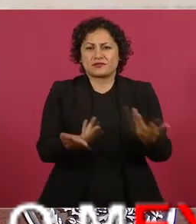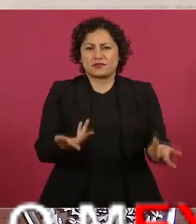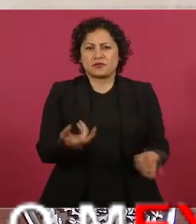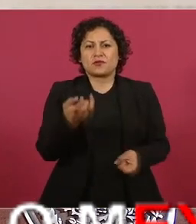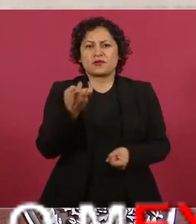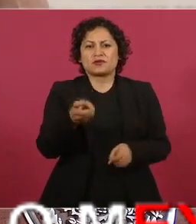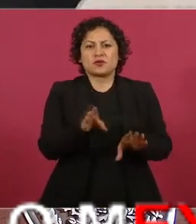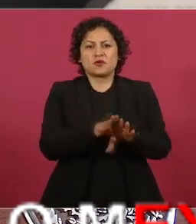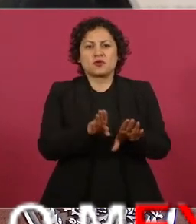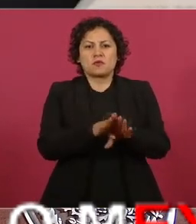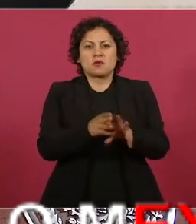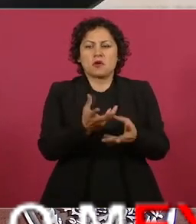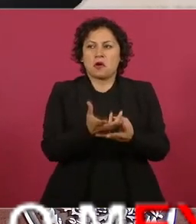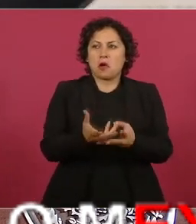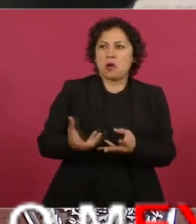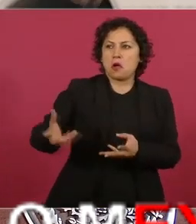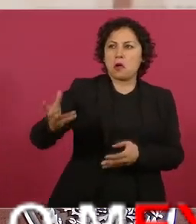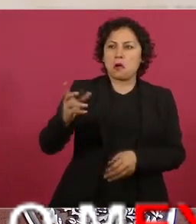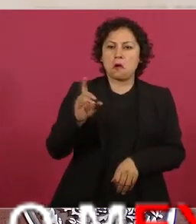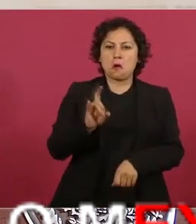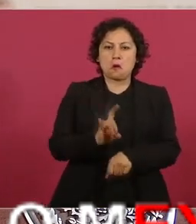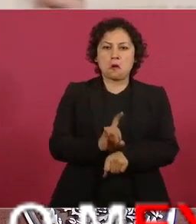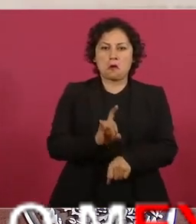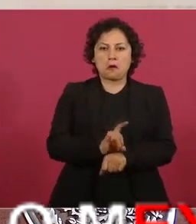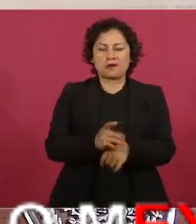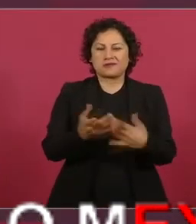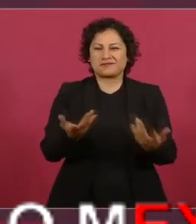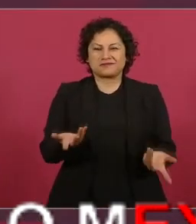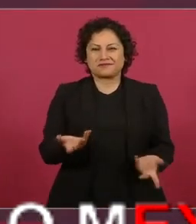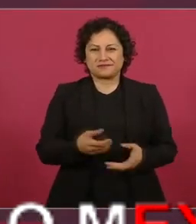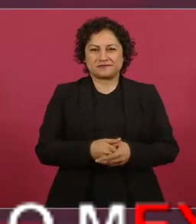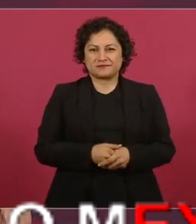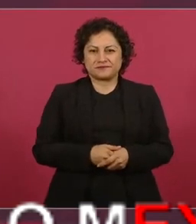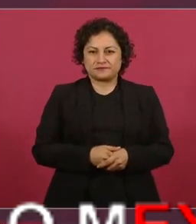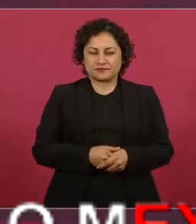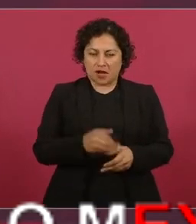y son momentos de definición